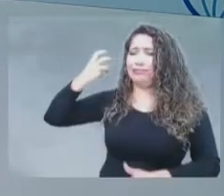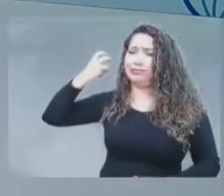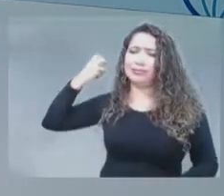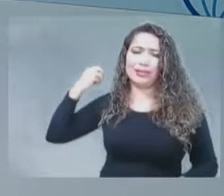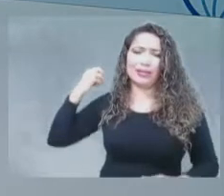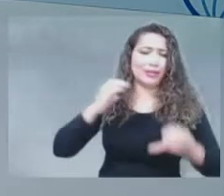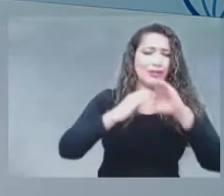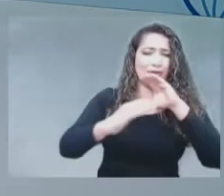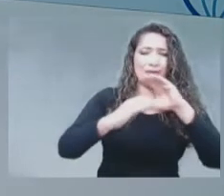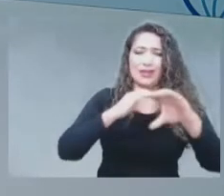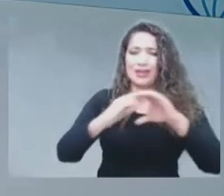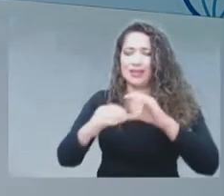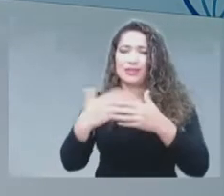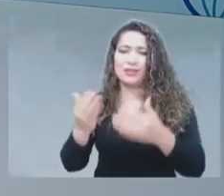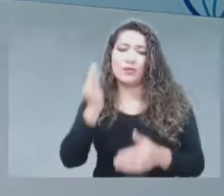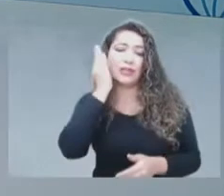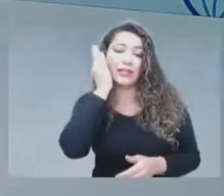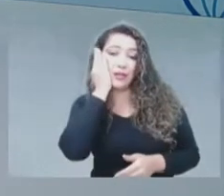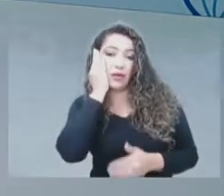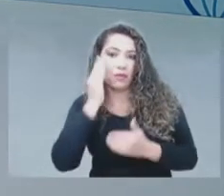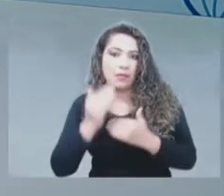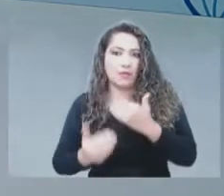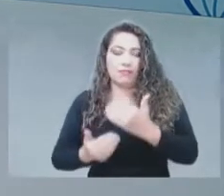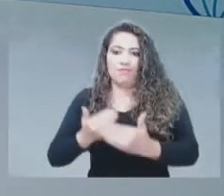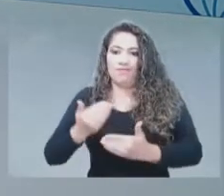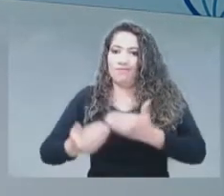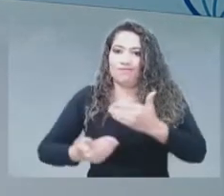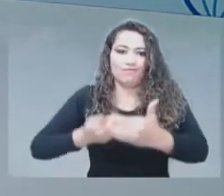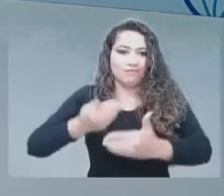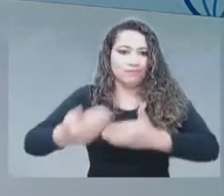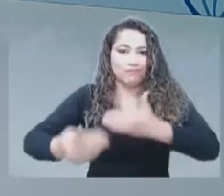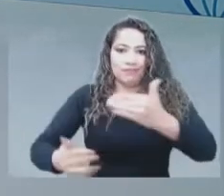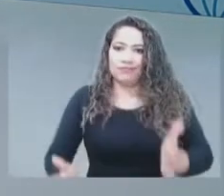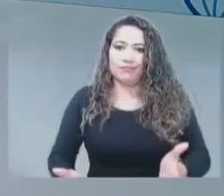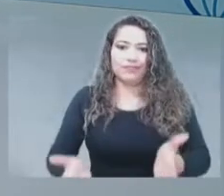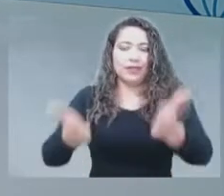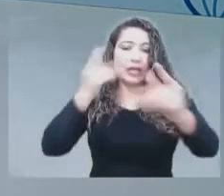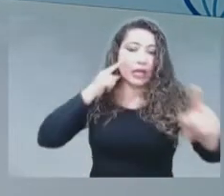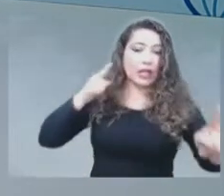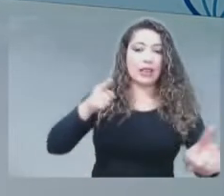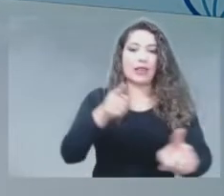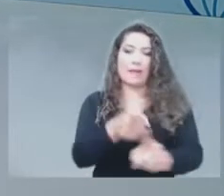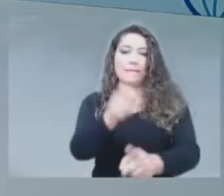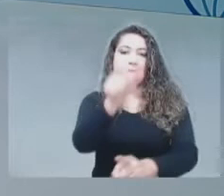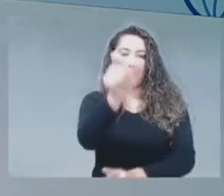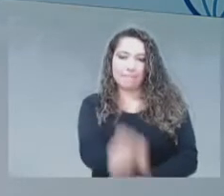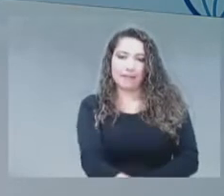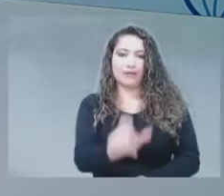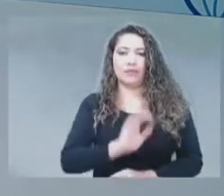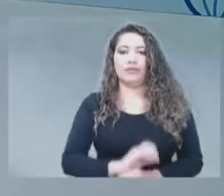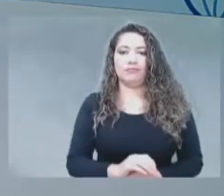han avanzado y se han enfocado principalmente en las personas. Ejemplo, las comunicaciones móviles,